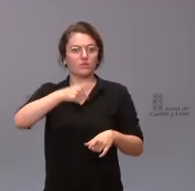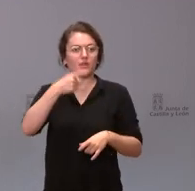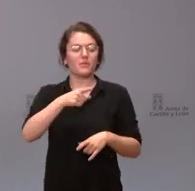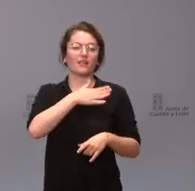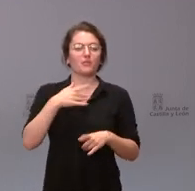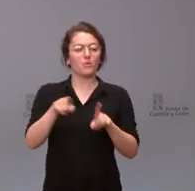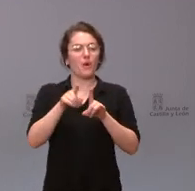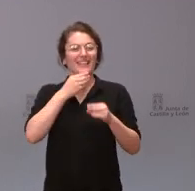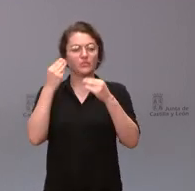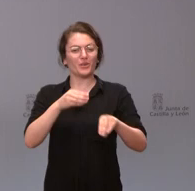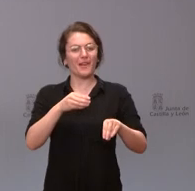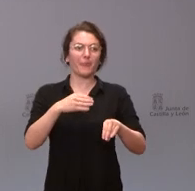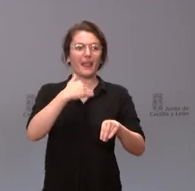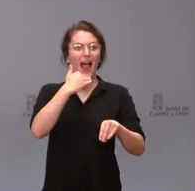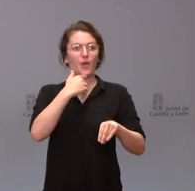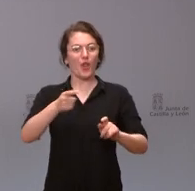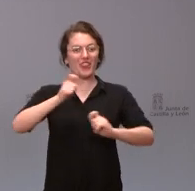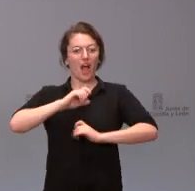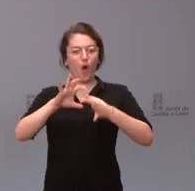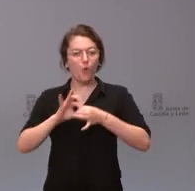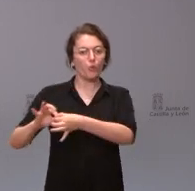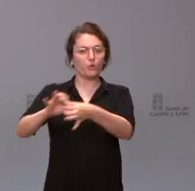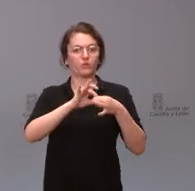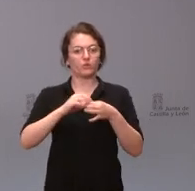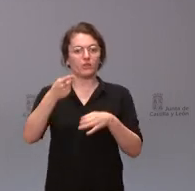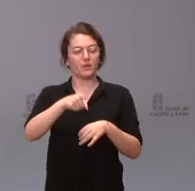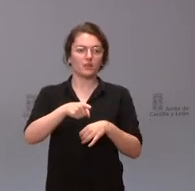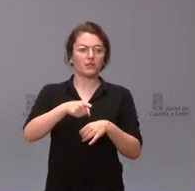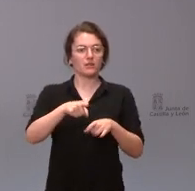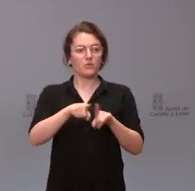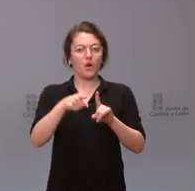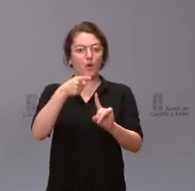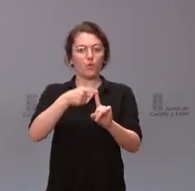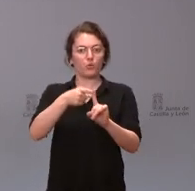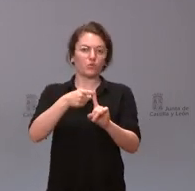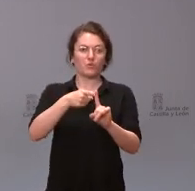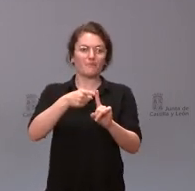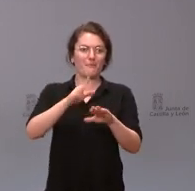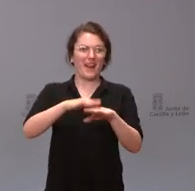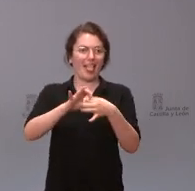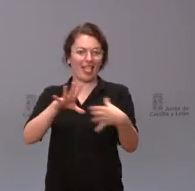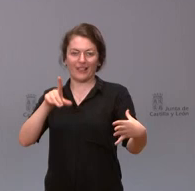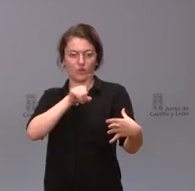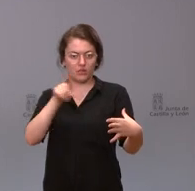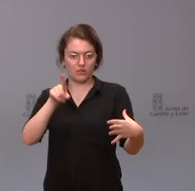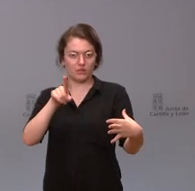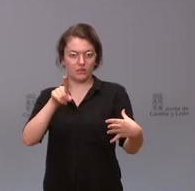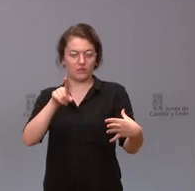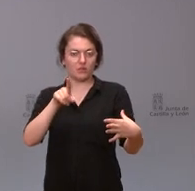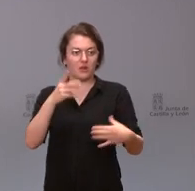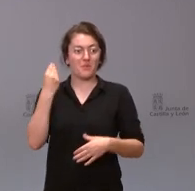como un elemento de unión y combatir que sea utilizado como un principio de desunión es una visión muy distinta como